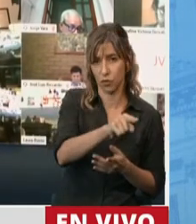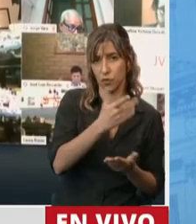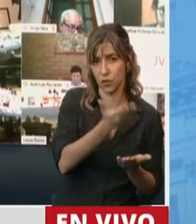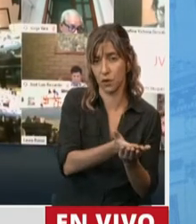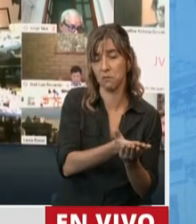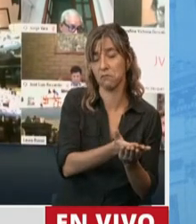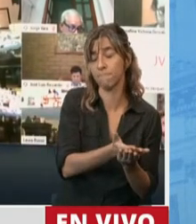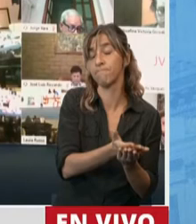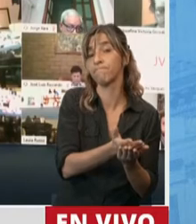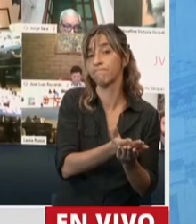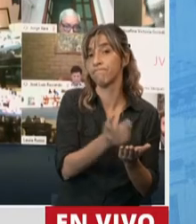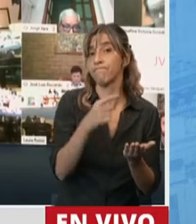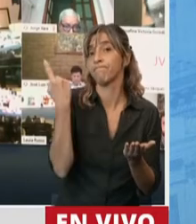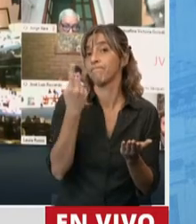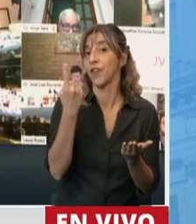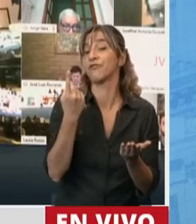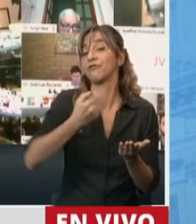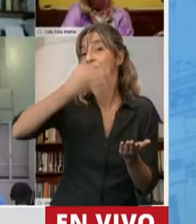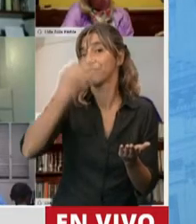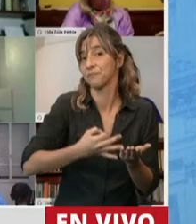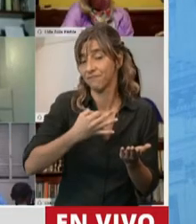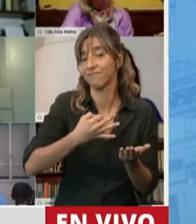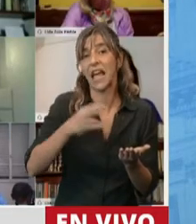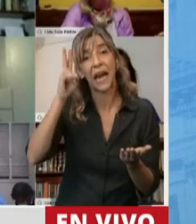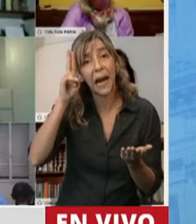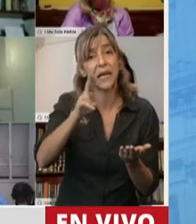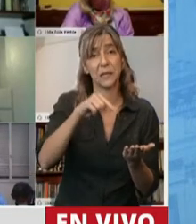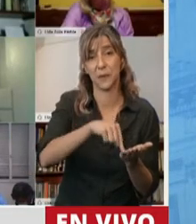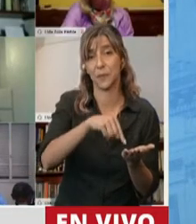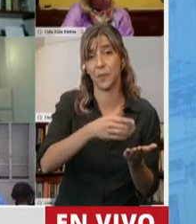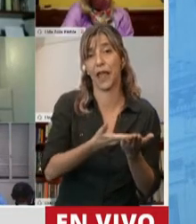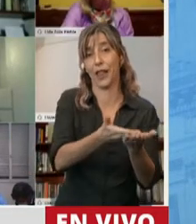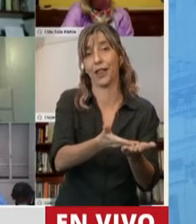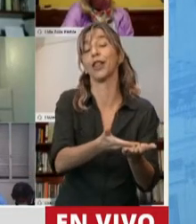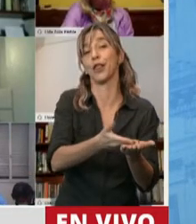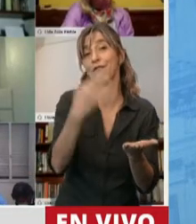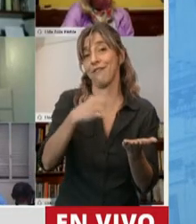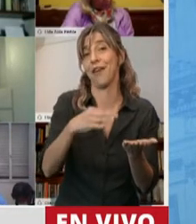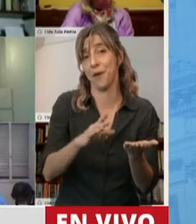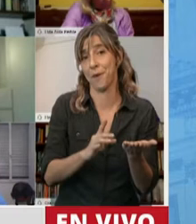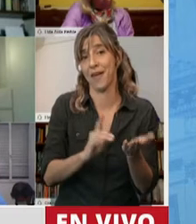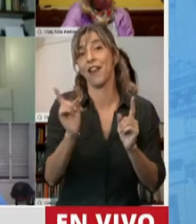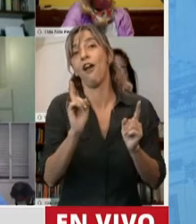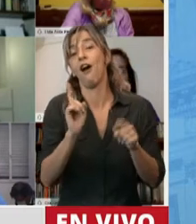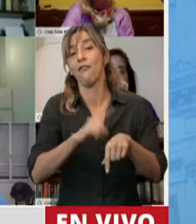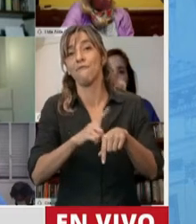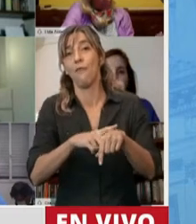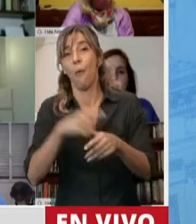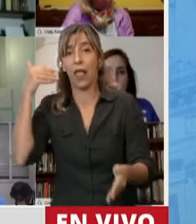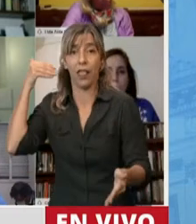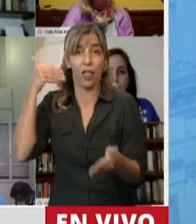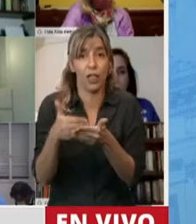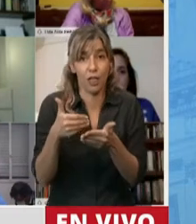y no entrar con urgencia un proyecto pocas horas antes de